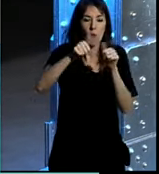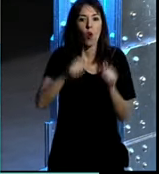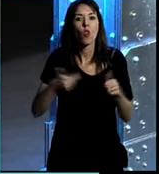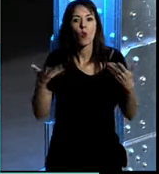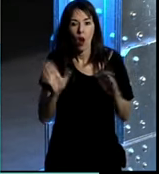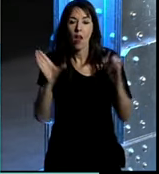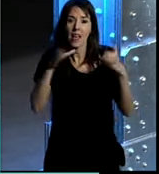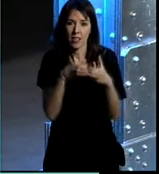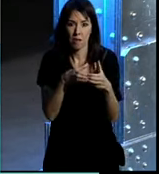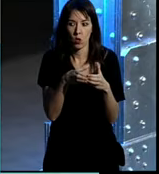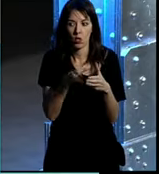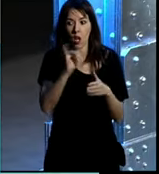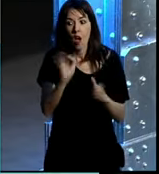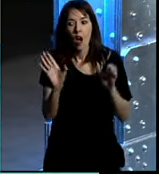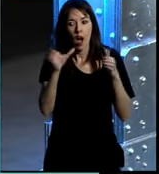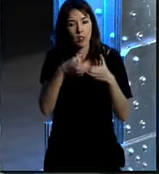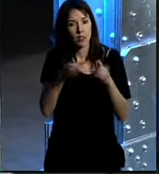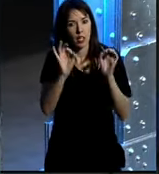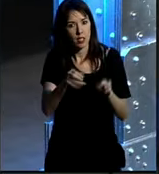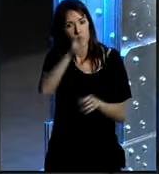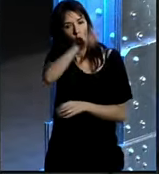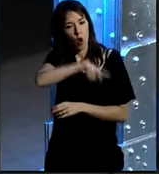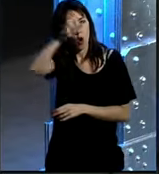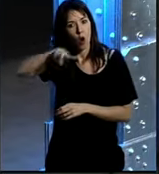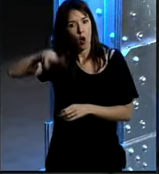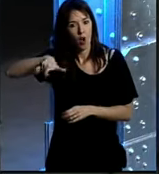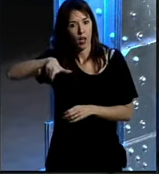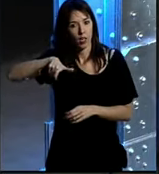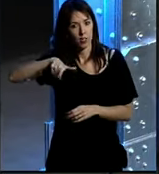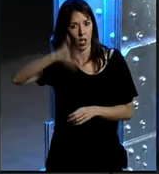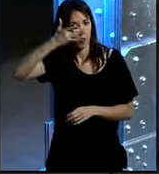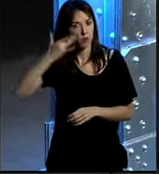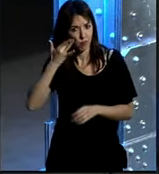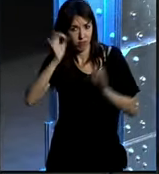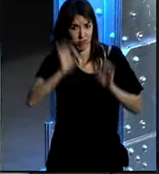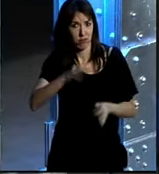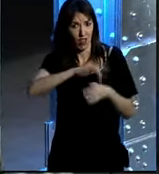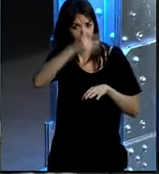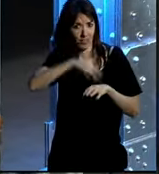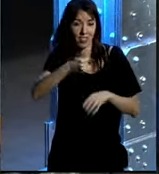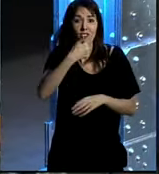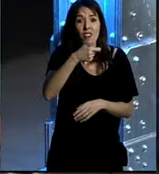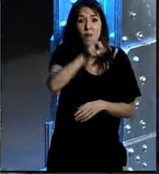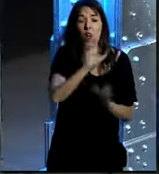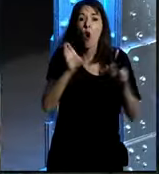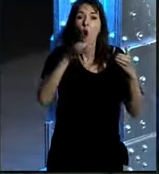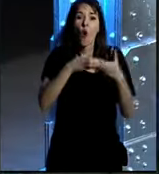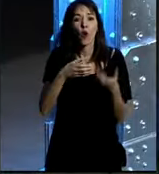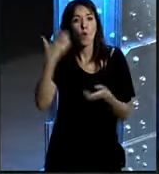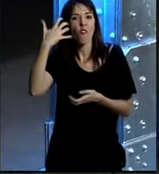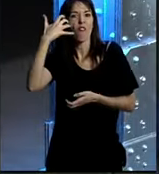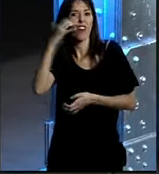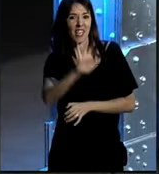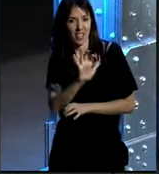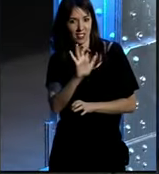el equipo el tener un equipo de gente nativos digitales ellos se autodefinen como grupo de frikis yo